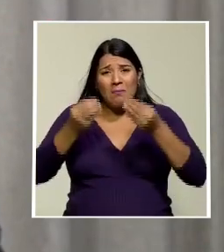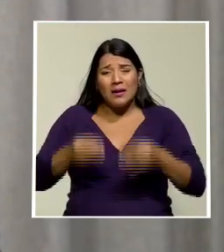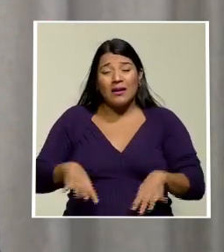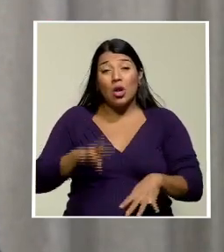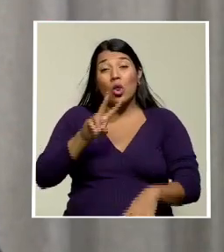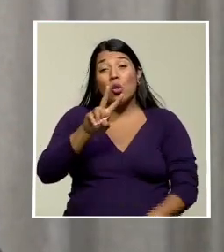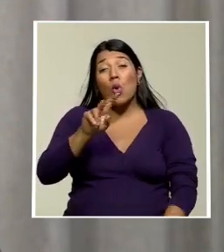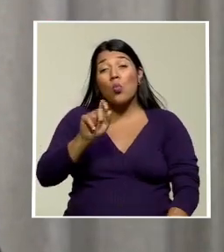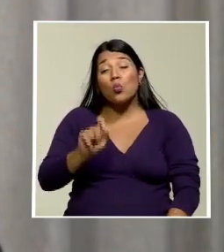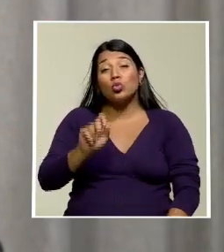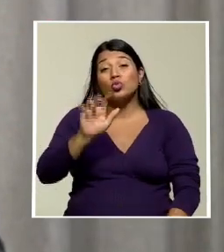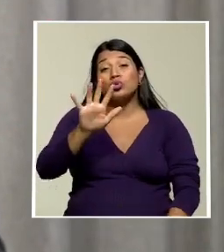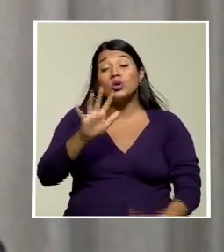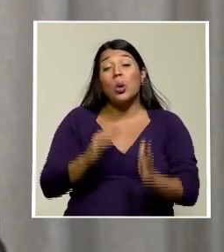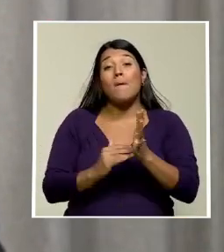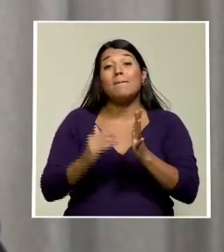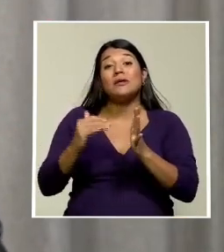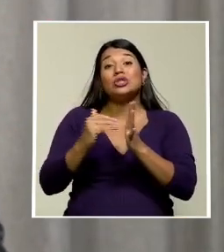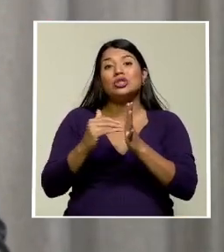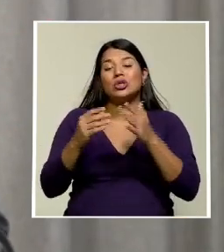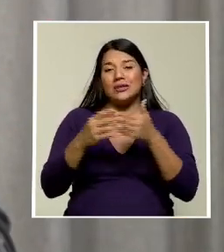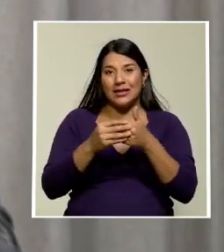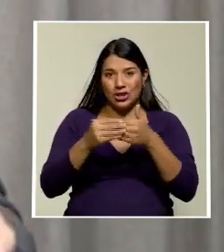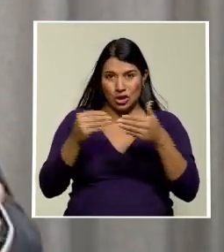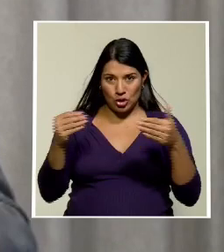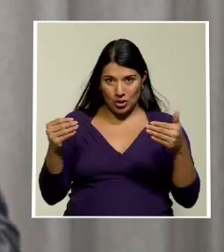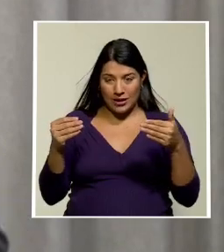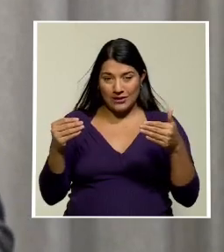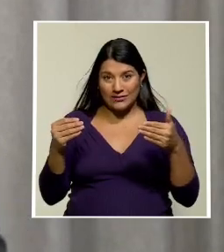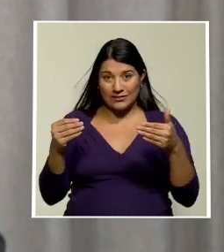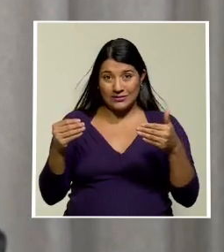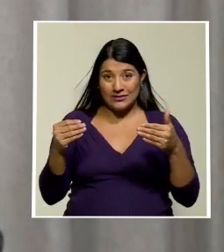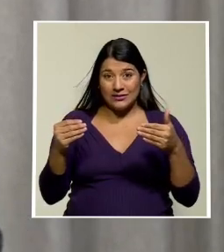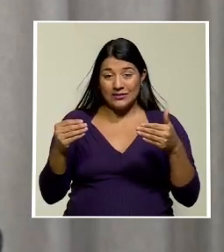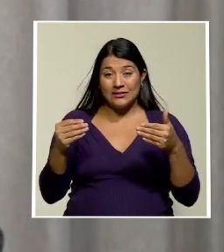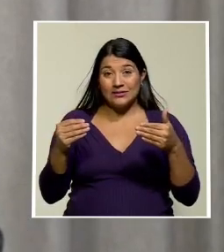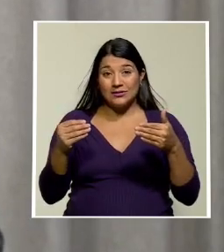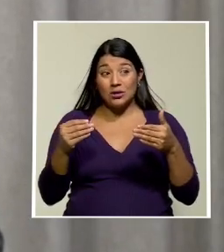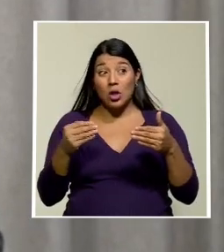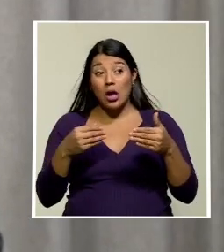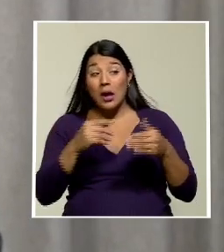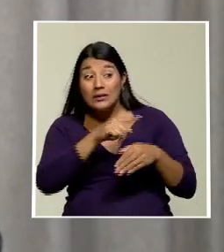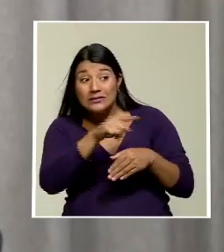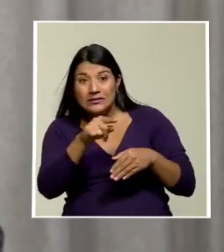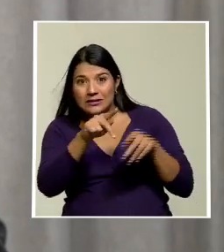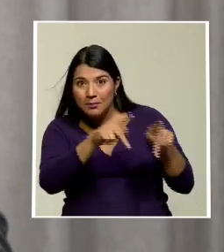.5 millones de dólares entre los encuestados.